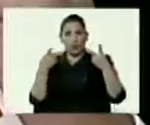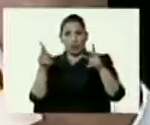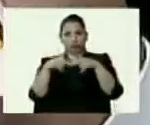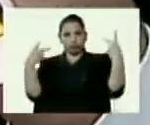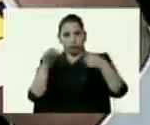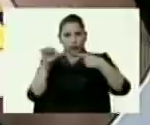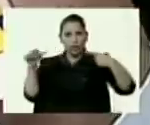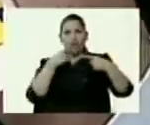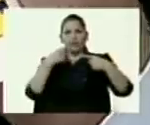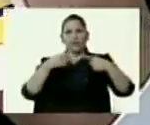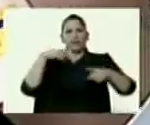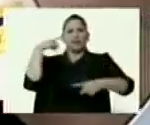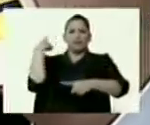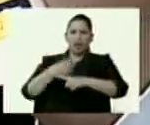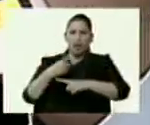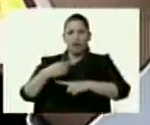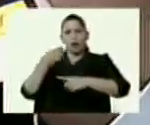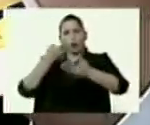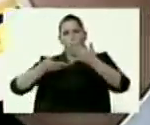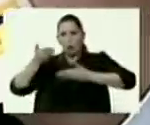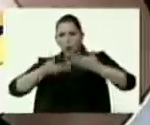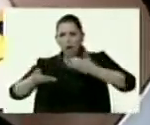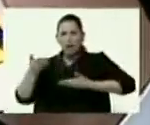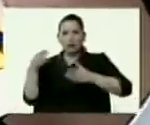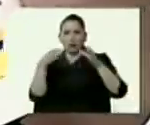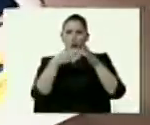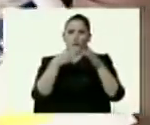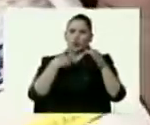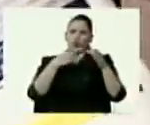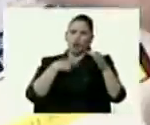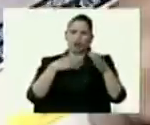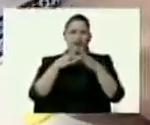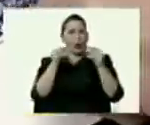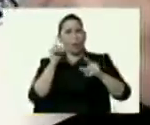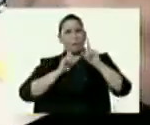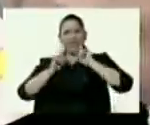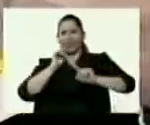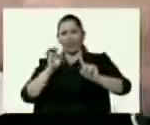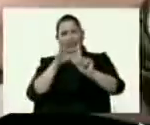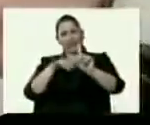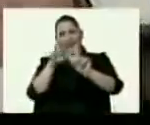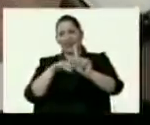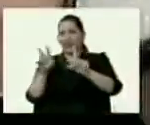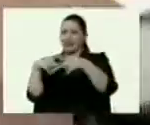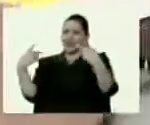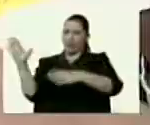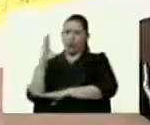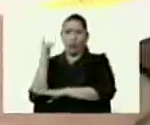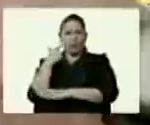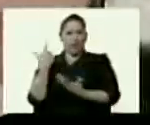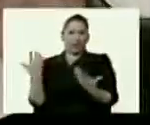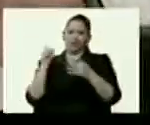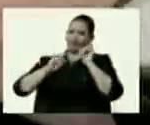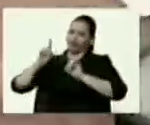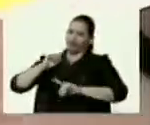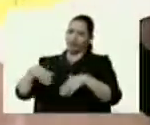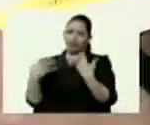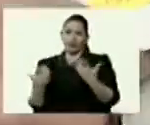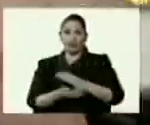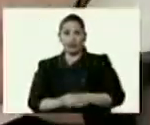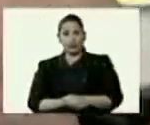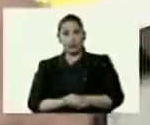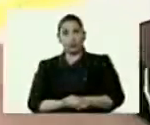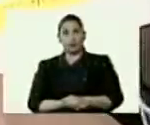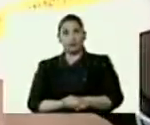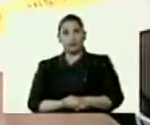debe colaborarse con los grupos ROC, toda esa mentira, resulta que los documentos del CEO, del Comando